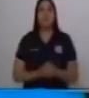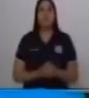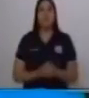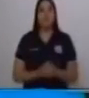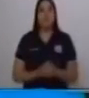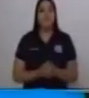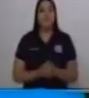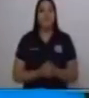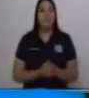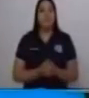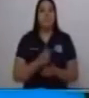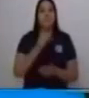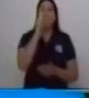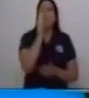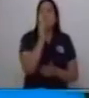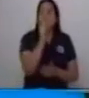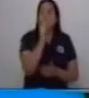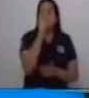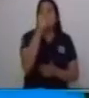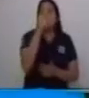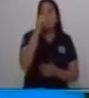y Alex